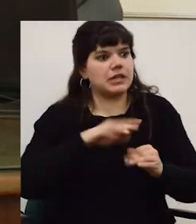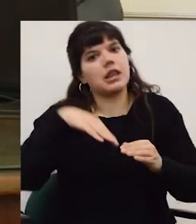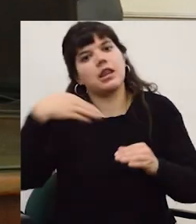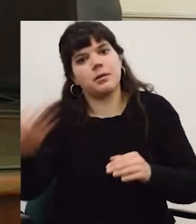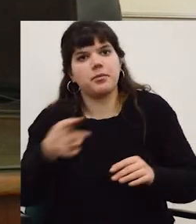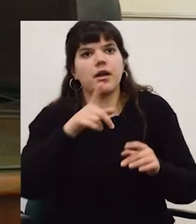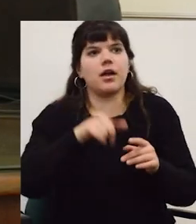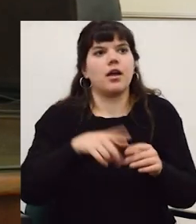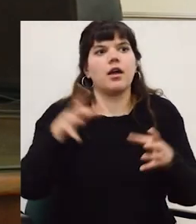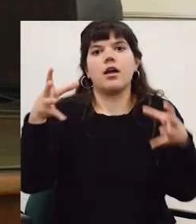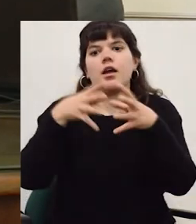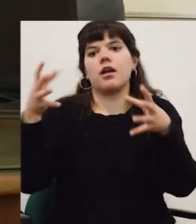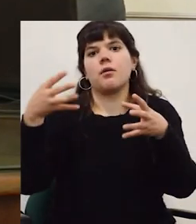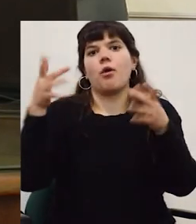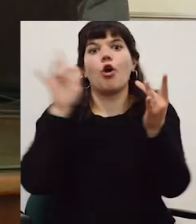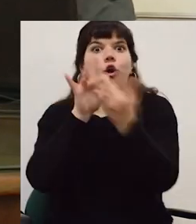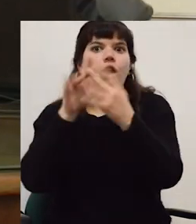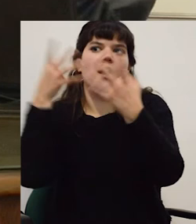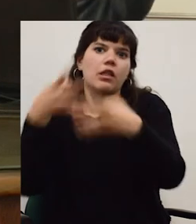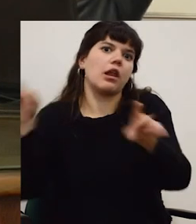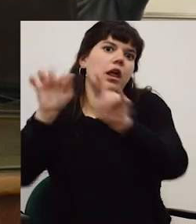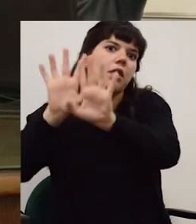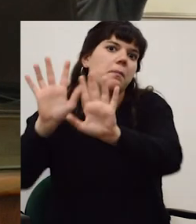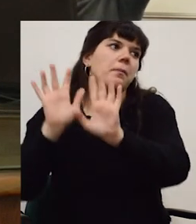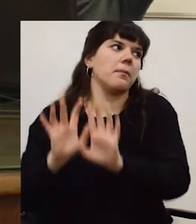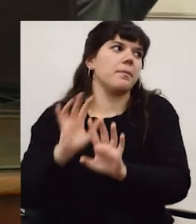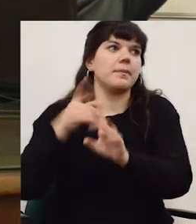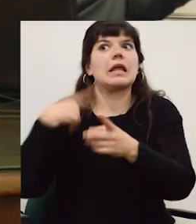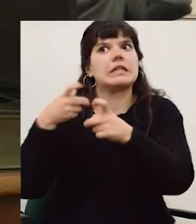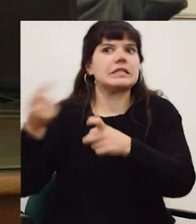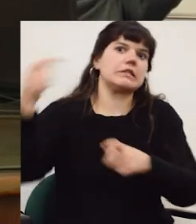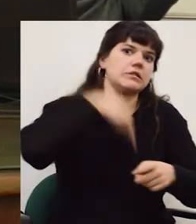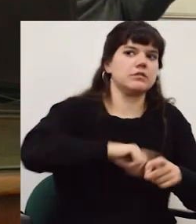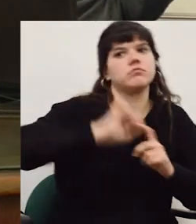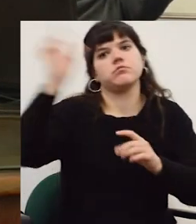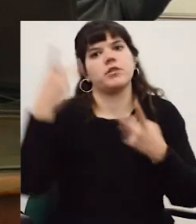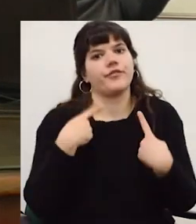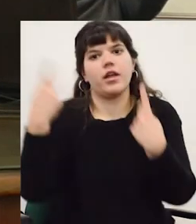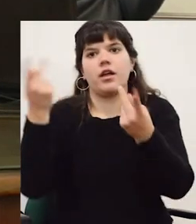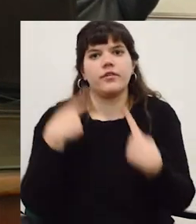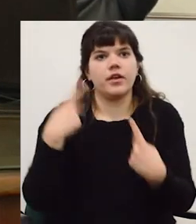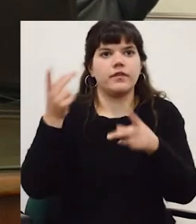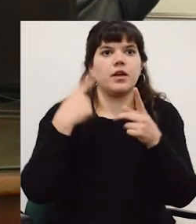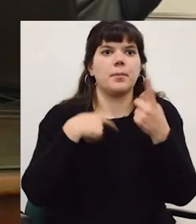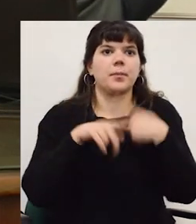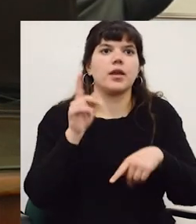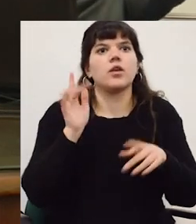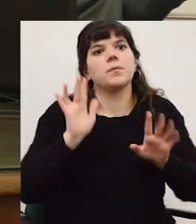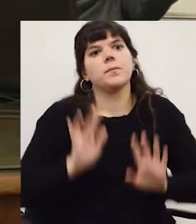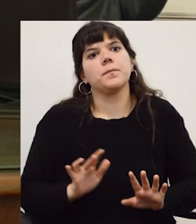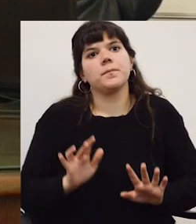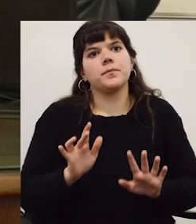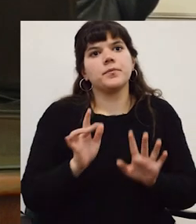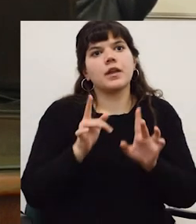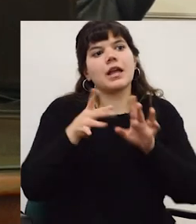no quiere que se quede no si después lo tienen en una red si necesitamos que vengas